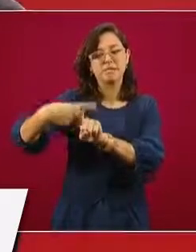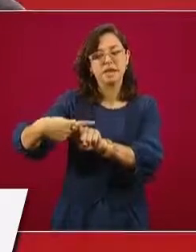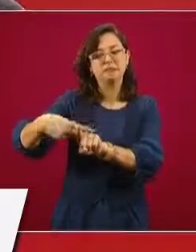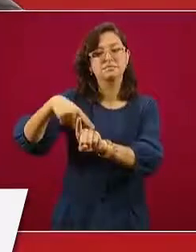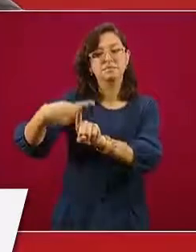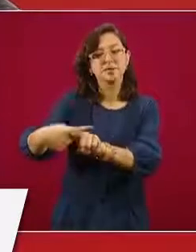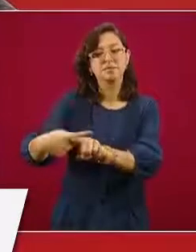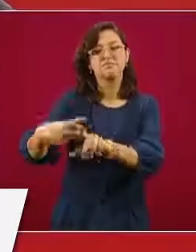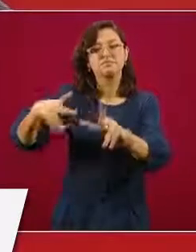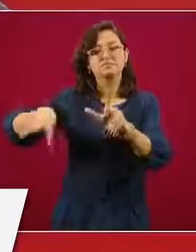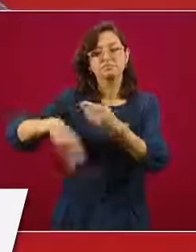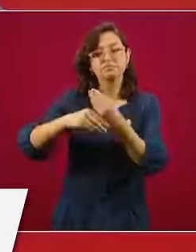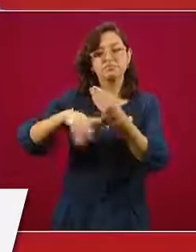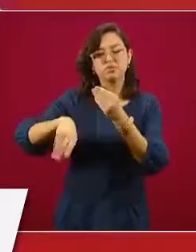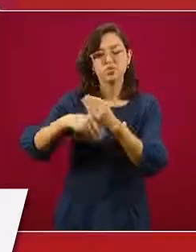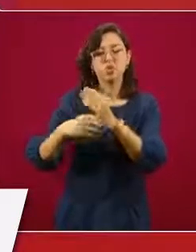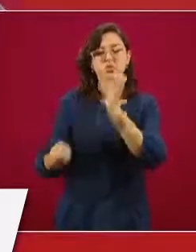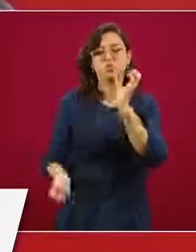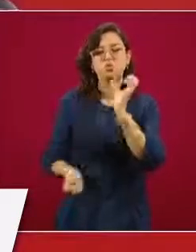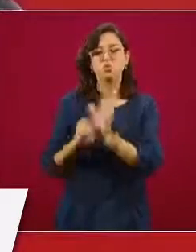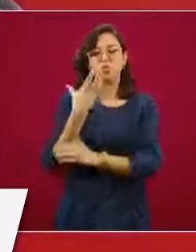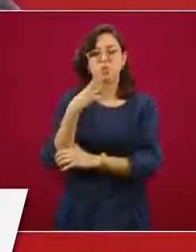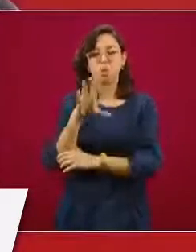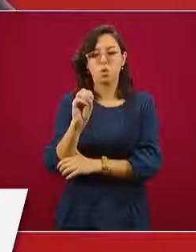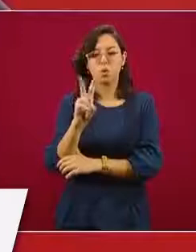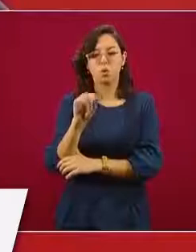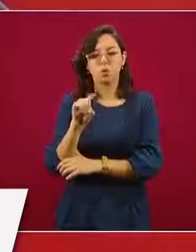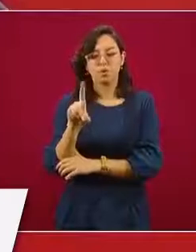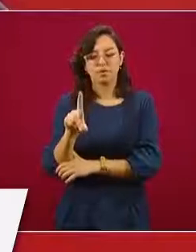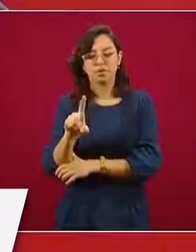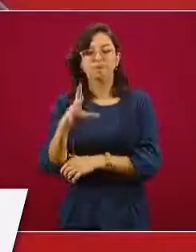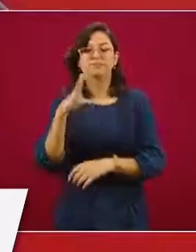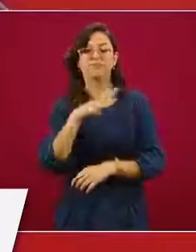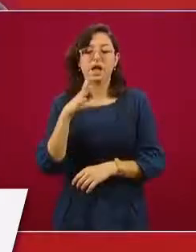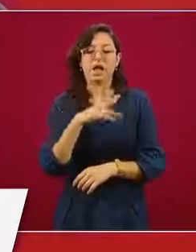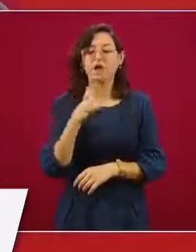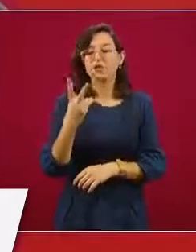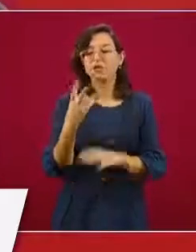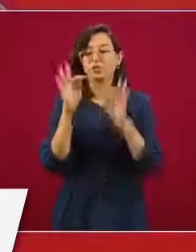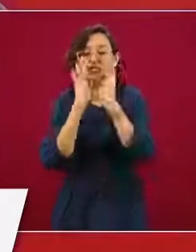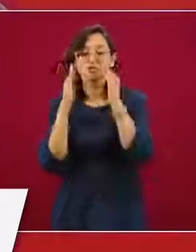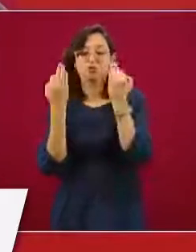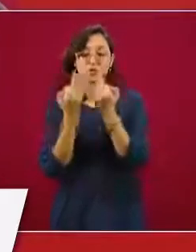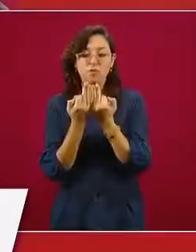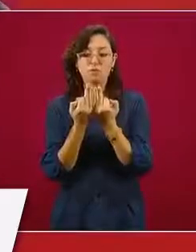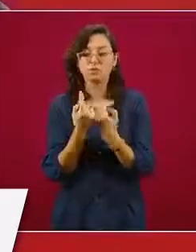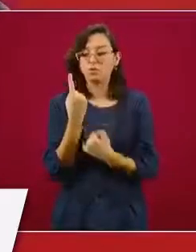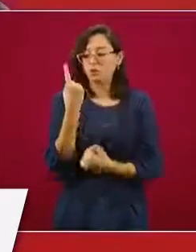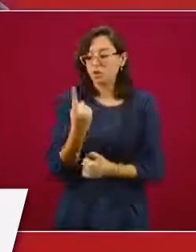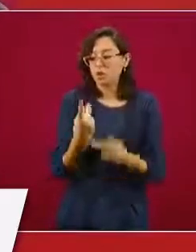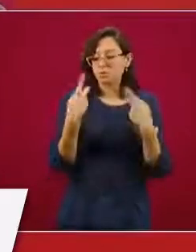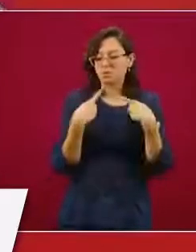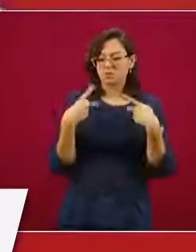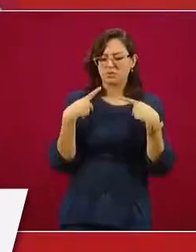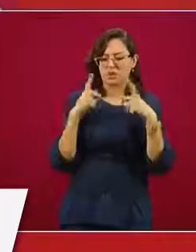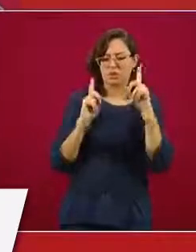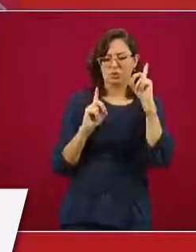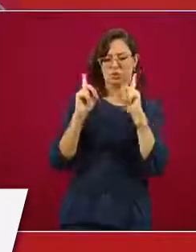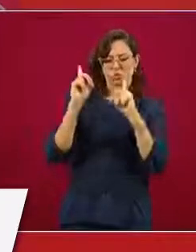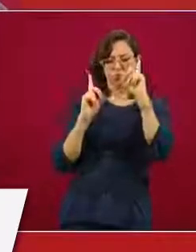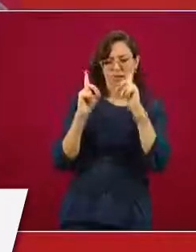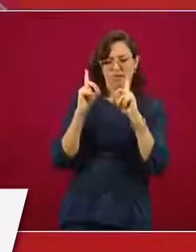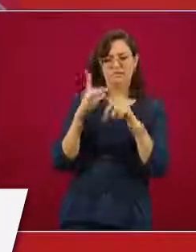son casos nuevos de COVID, tenemos dos tipos de casos, los sospechosos es aquella persona que por sus